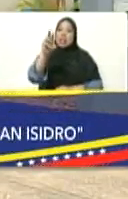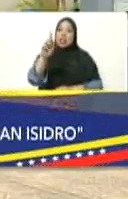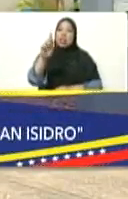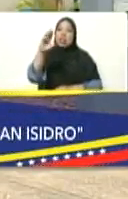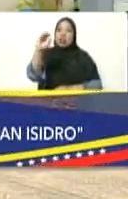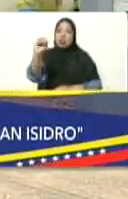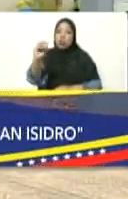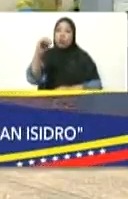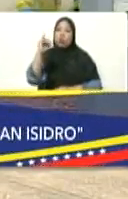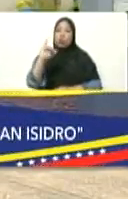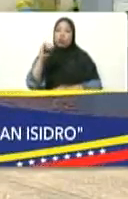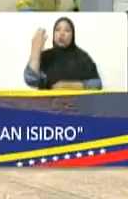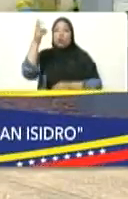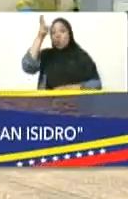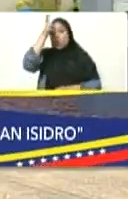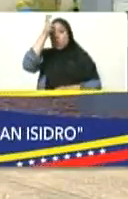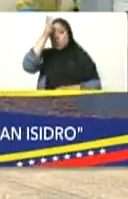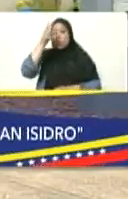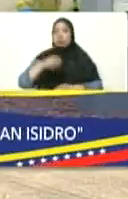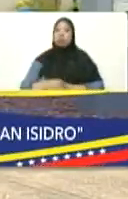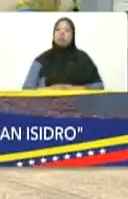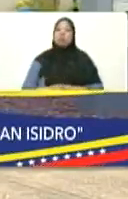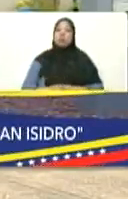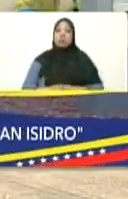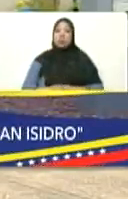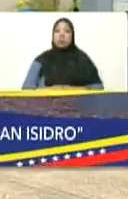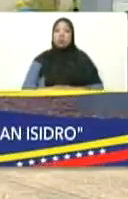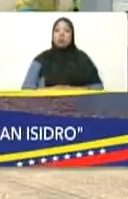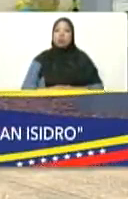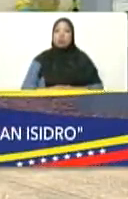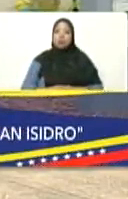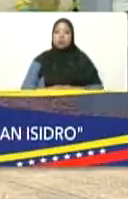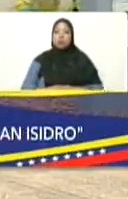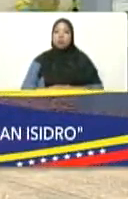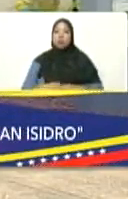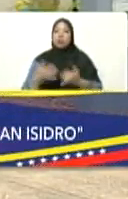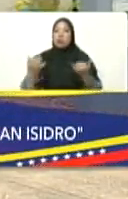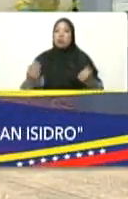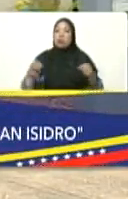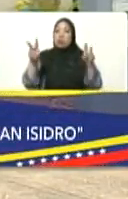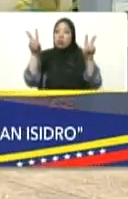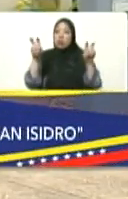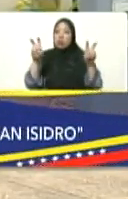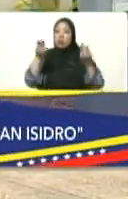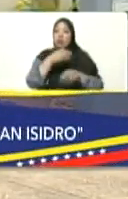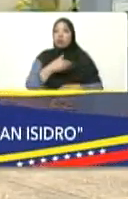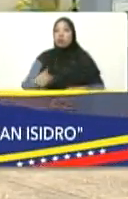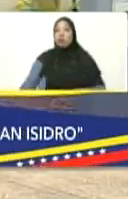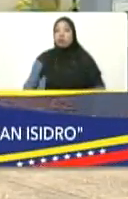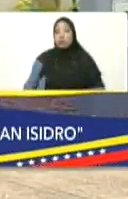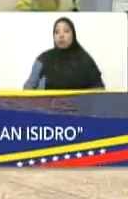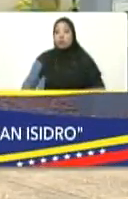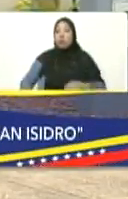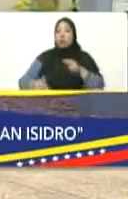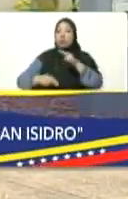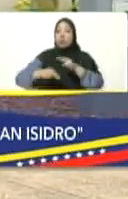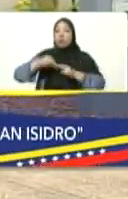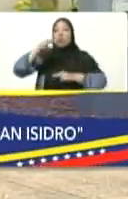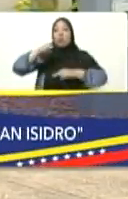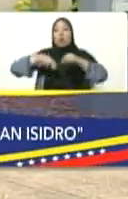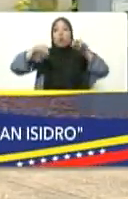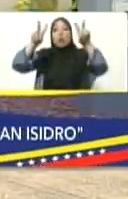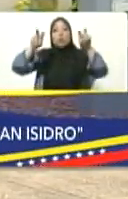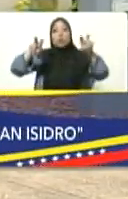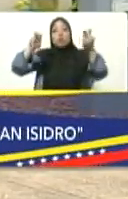carretera Morón Coro, al lado entre Zanare, Chichiriviche, está este nuevo urbanismo, presidente, usted ha dicho construir nuevas ciudades